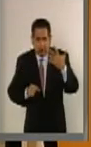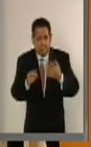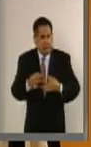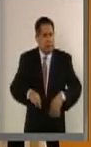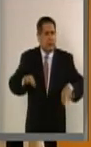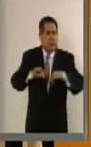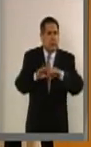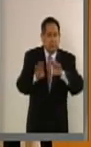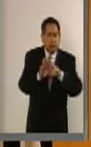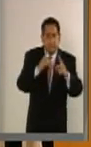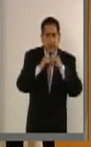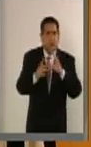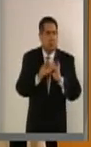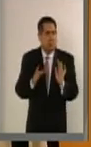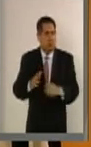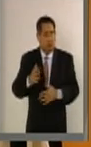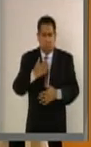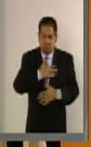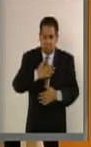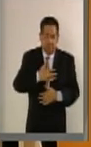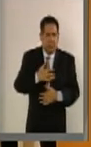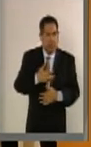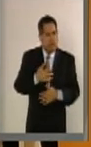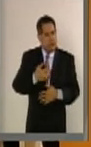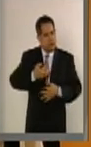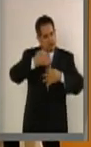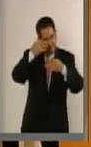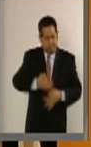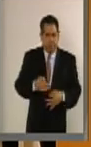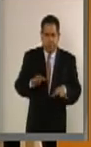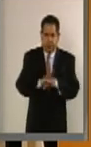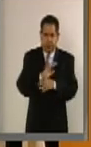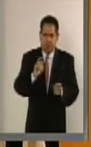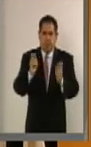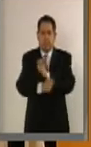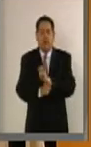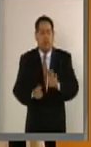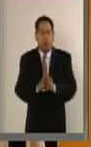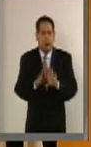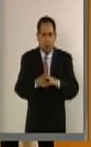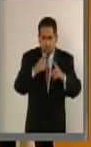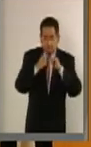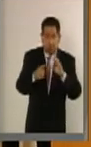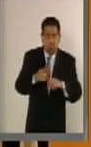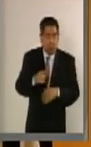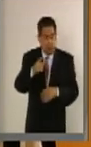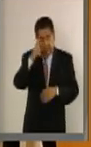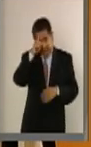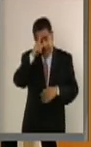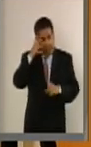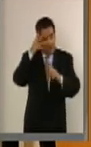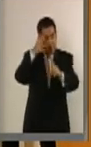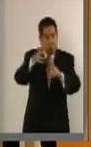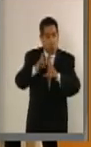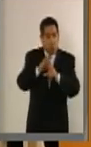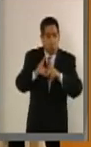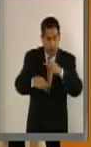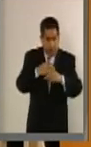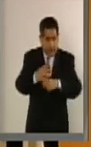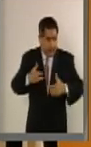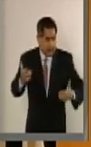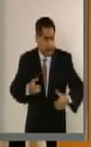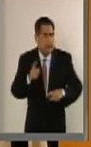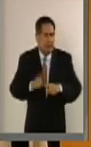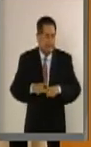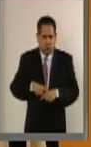suficientes de su profunda entereza de cambio. Los desafíos que tenemos delante